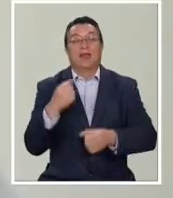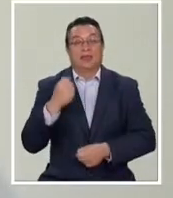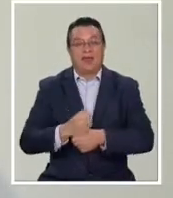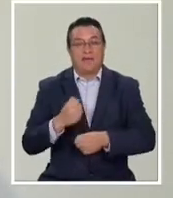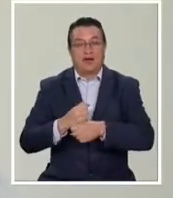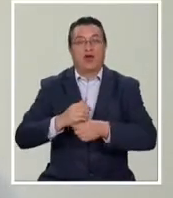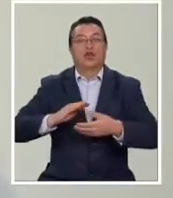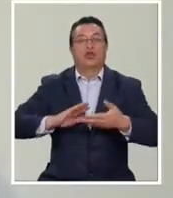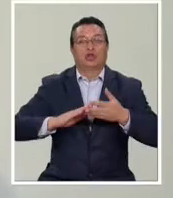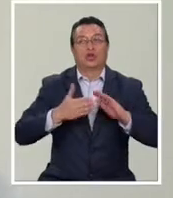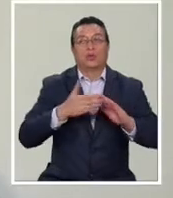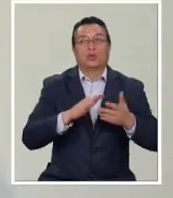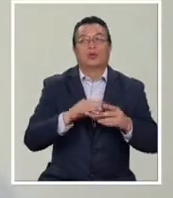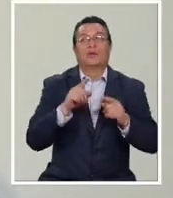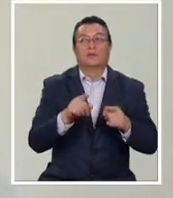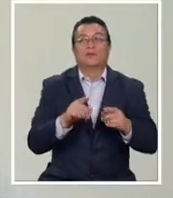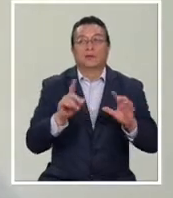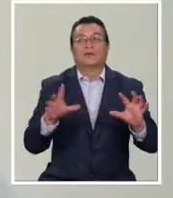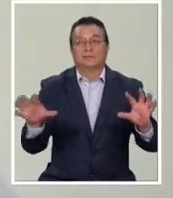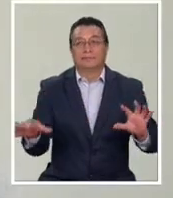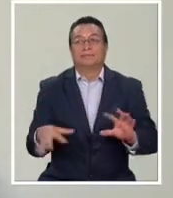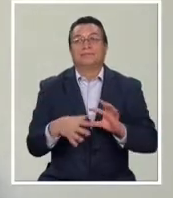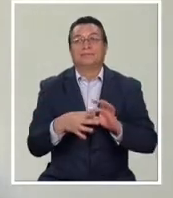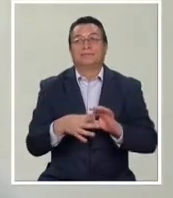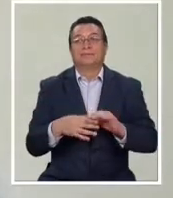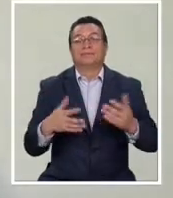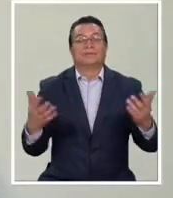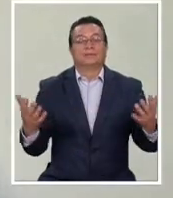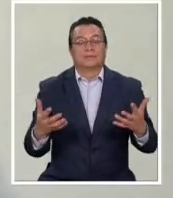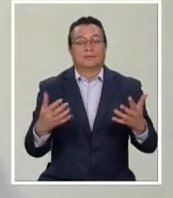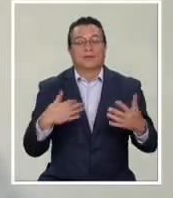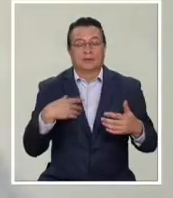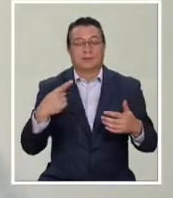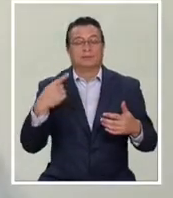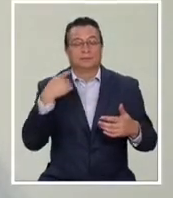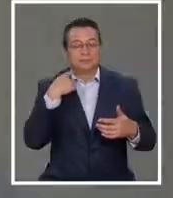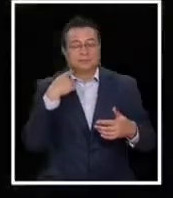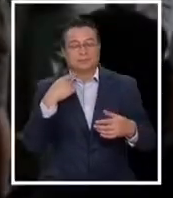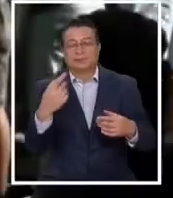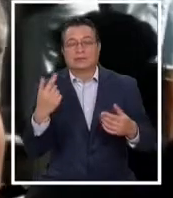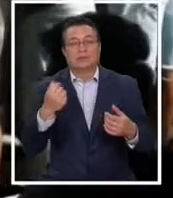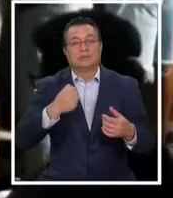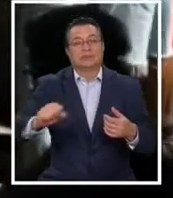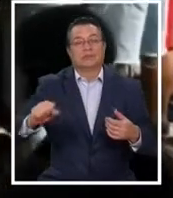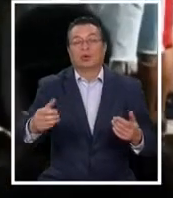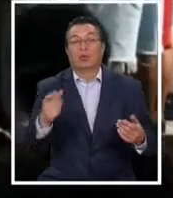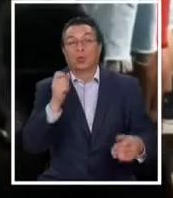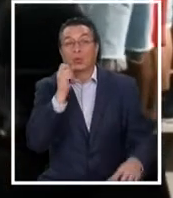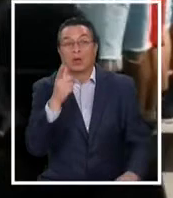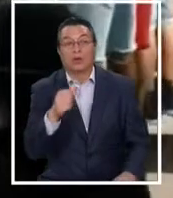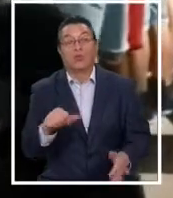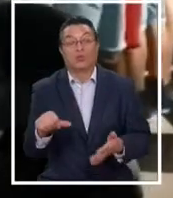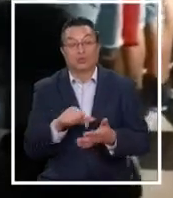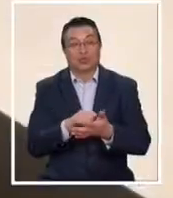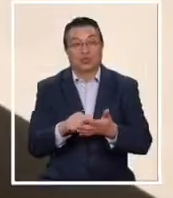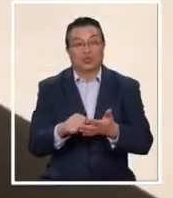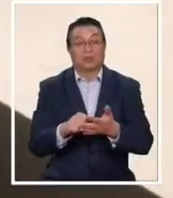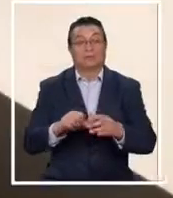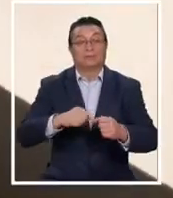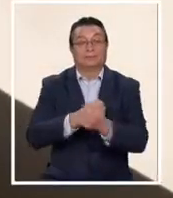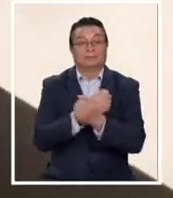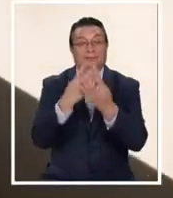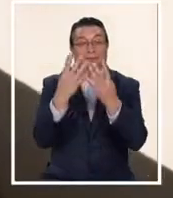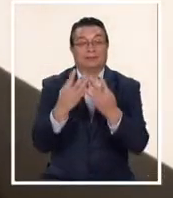trabajos comunitarios, algo que estuviera vinculado al hecho de que la infracción que se había cometido. Con multas, cárcel o servicio